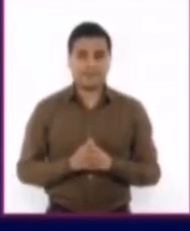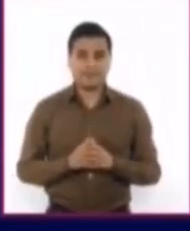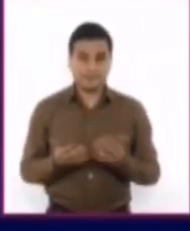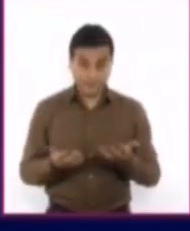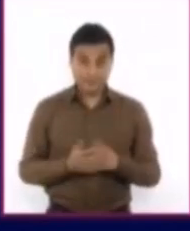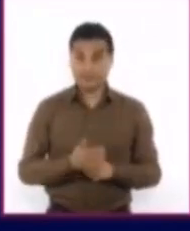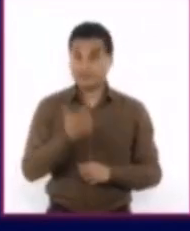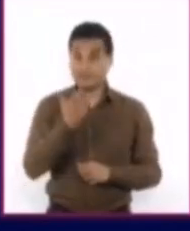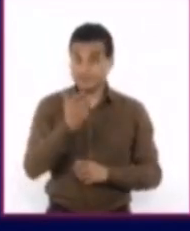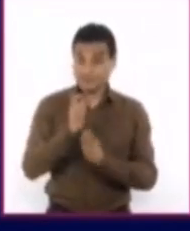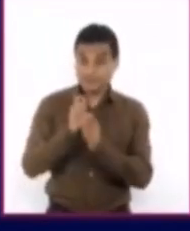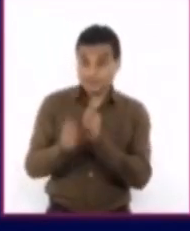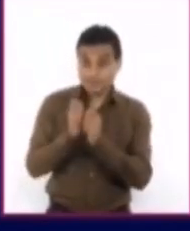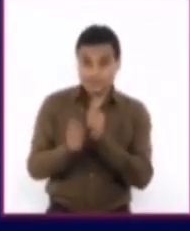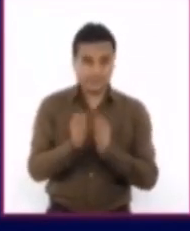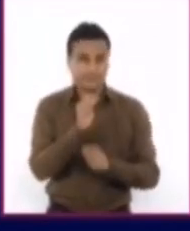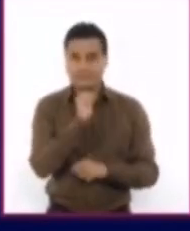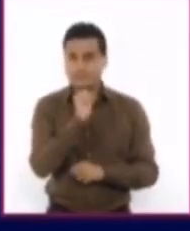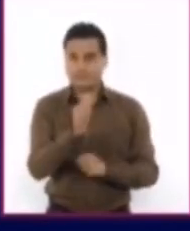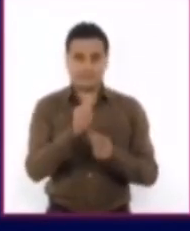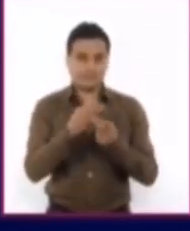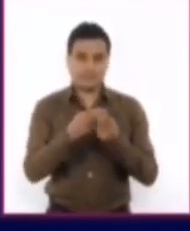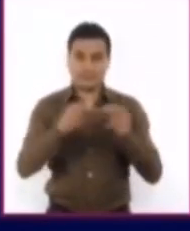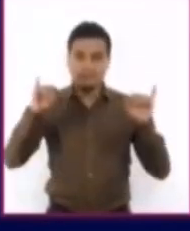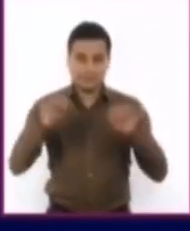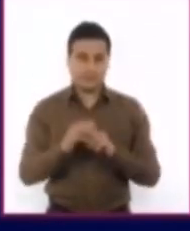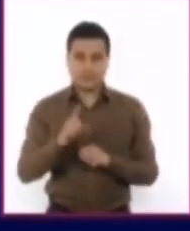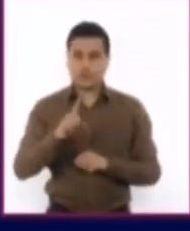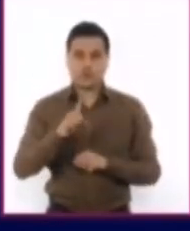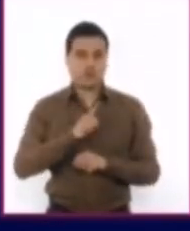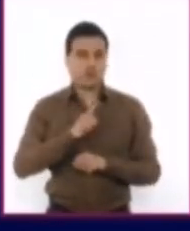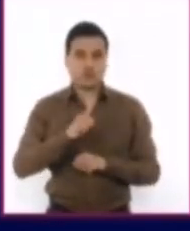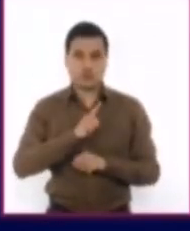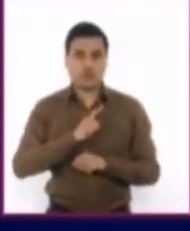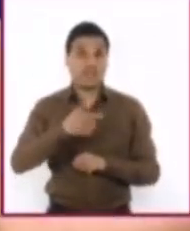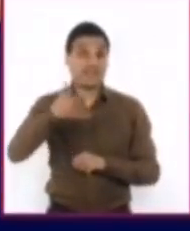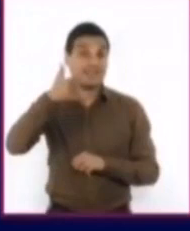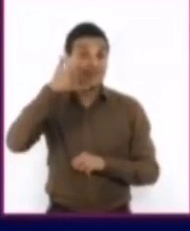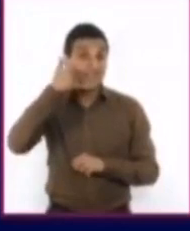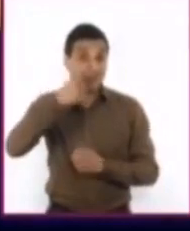efectivo y sin contacto. Solo basta tener un teléfono con cámara.